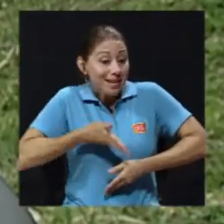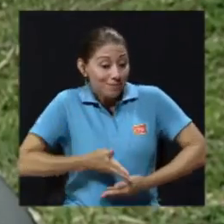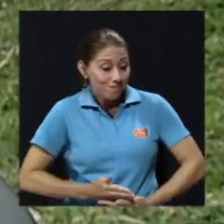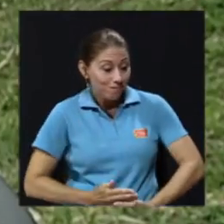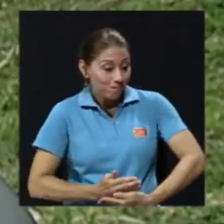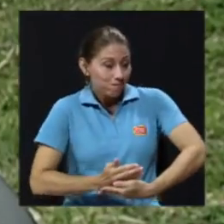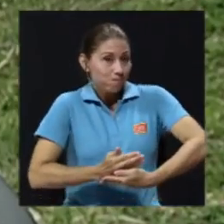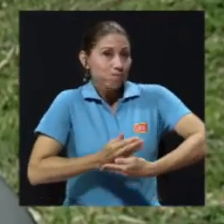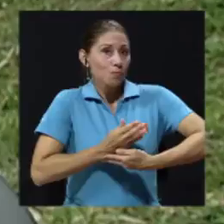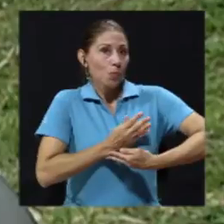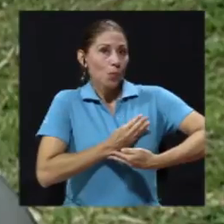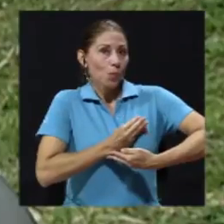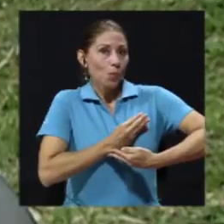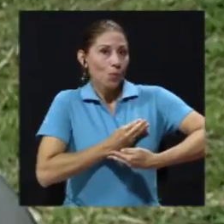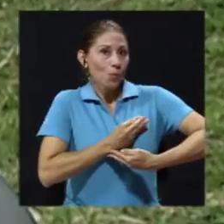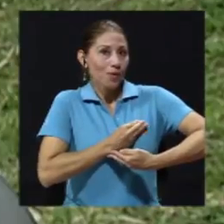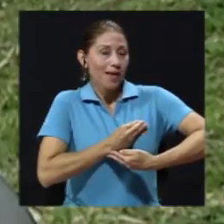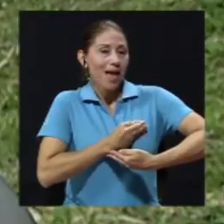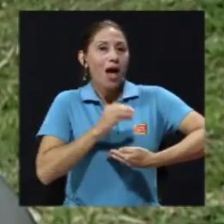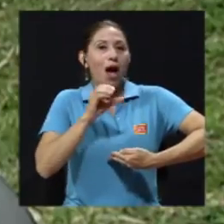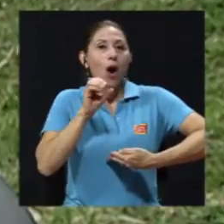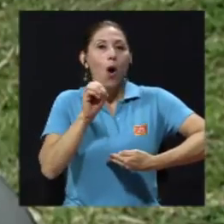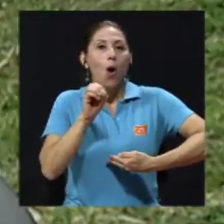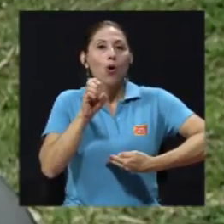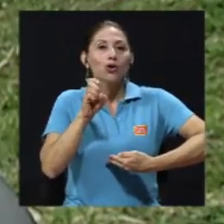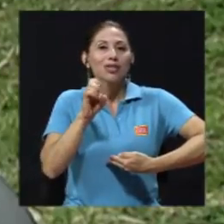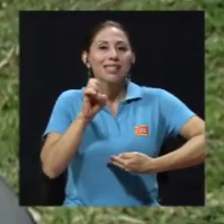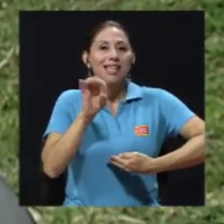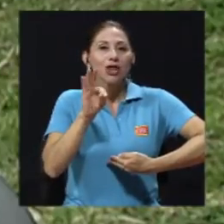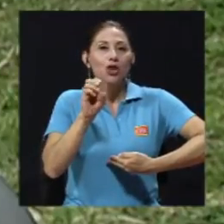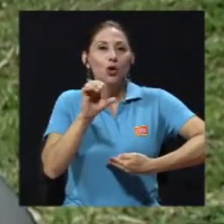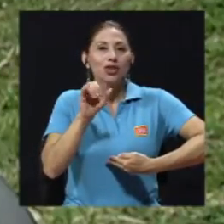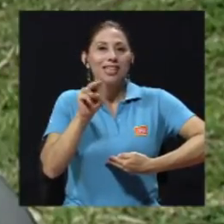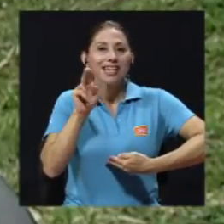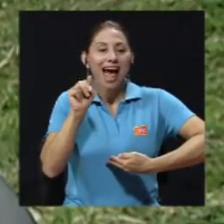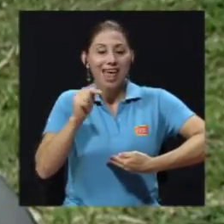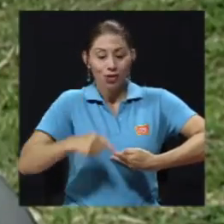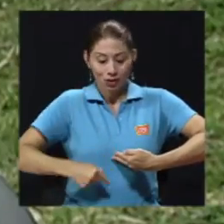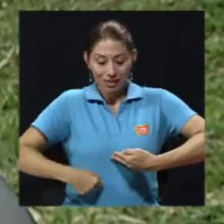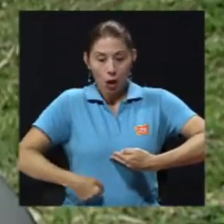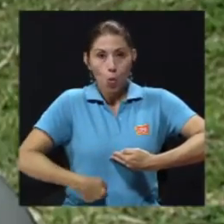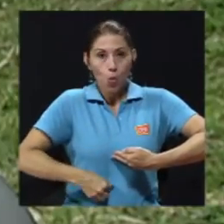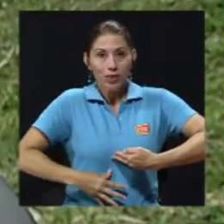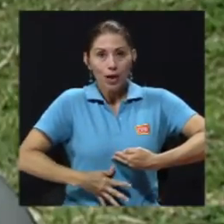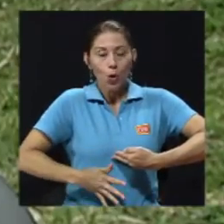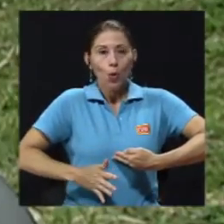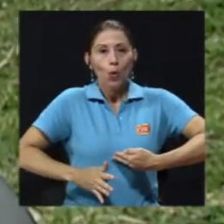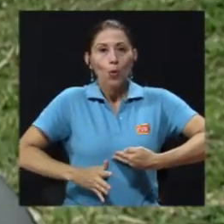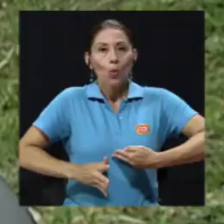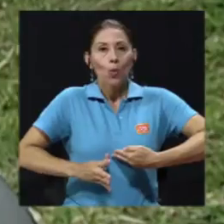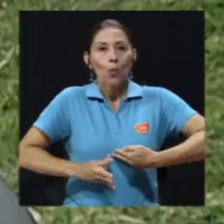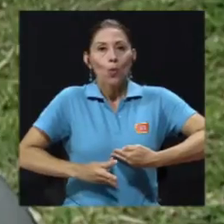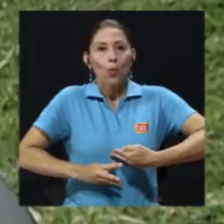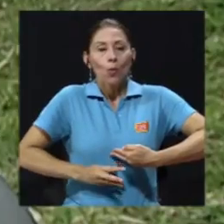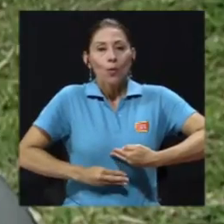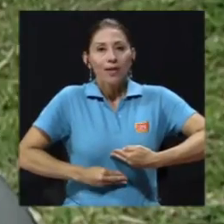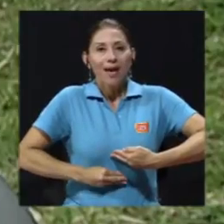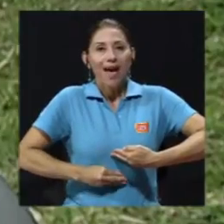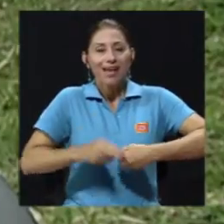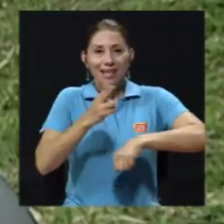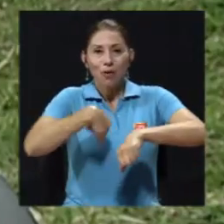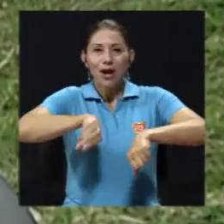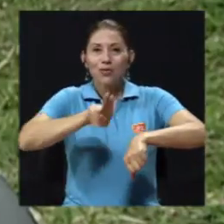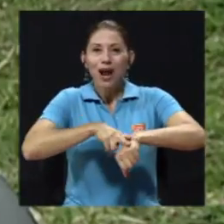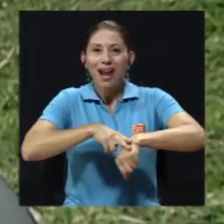a que se libere oxitocina y la oxitocina nos va a ayudar a que el útero vuelva a su estado natural y por lo tanto evita